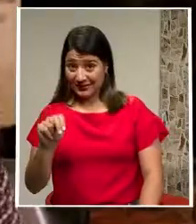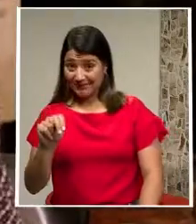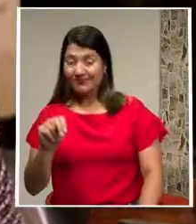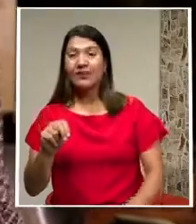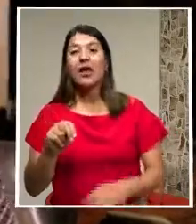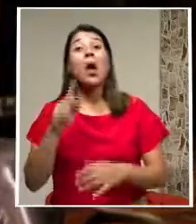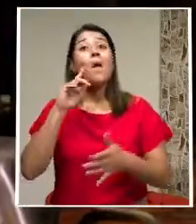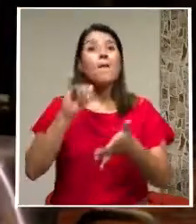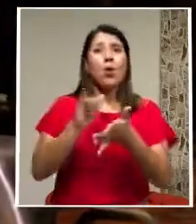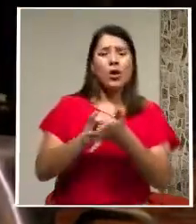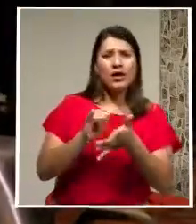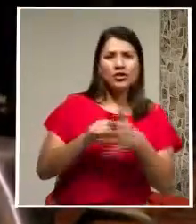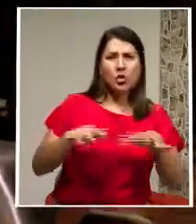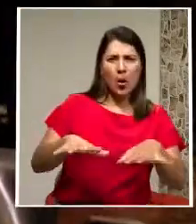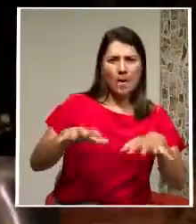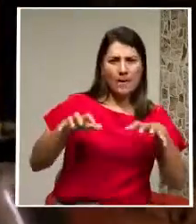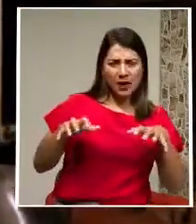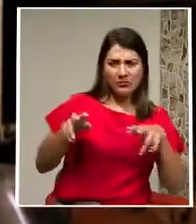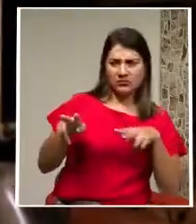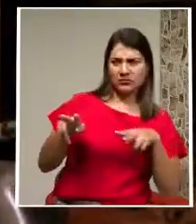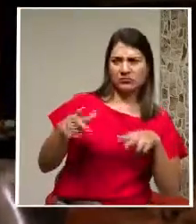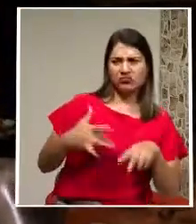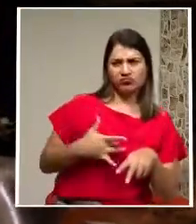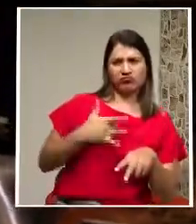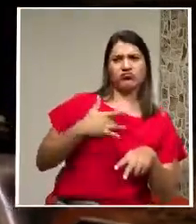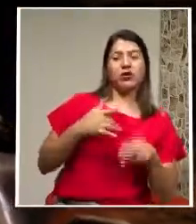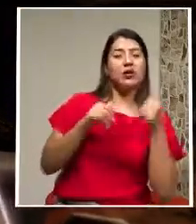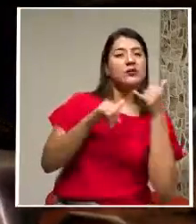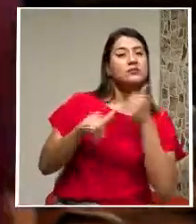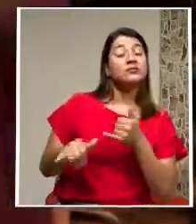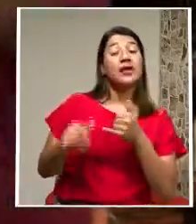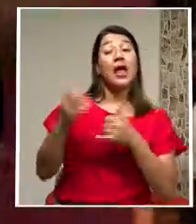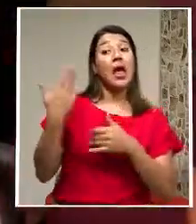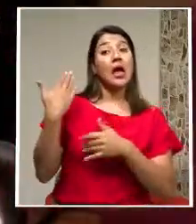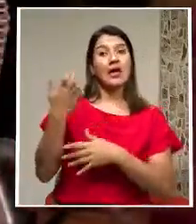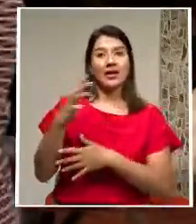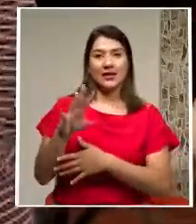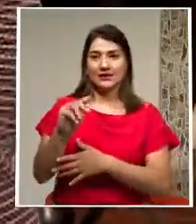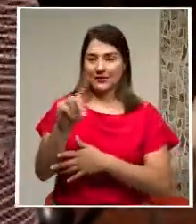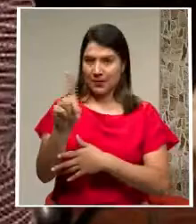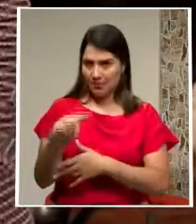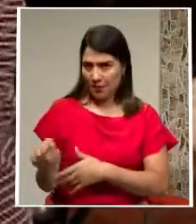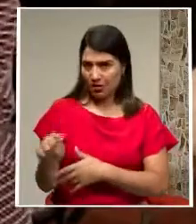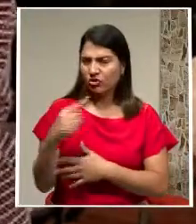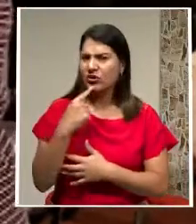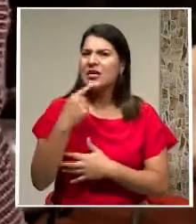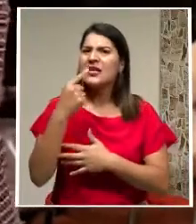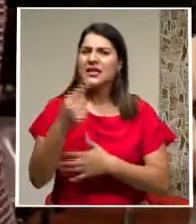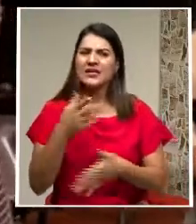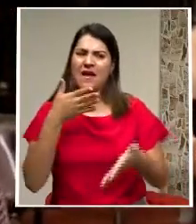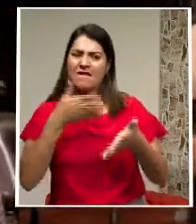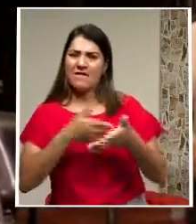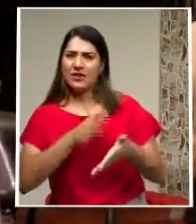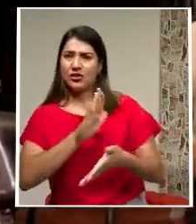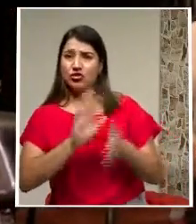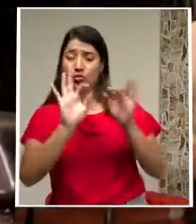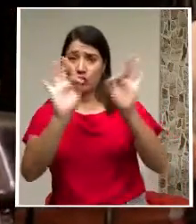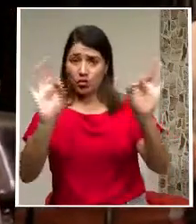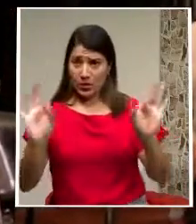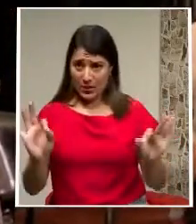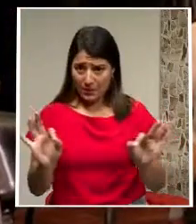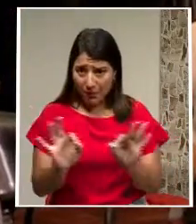magistrada interpuso la queja el pasado 15 de marzo ante la inspección judicial alegando que desmerecen su condición profesional la